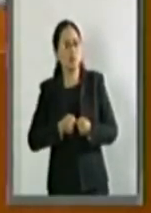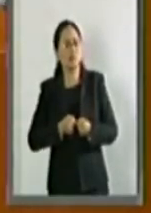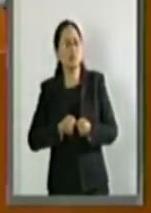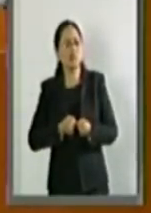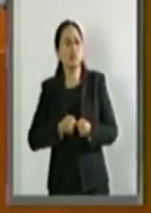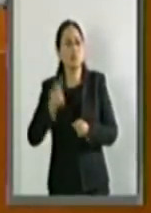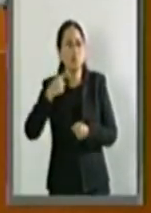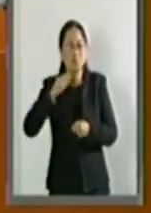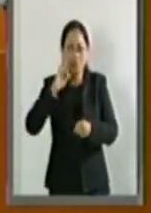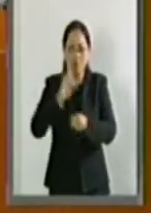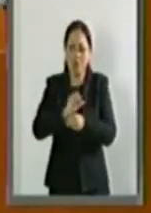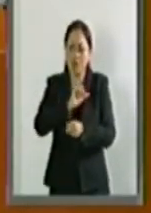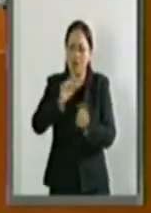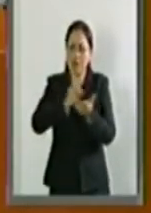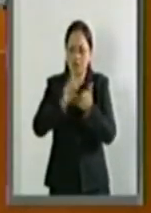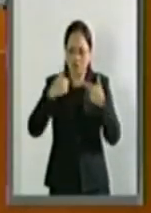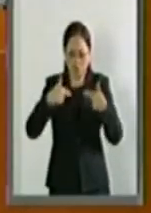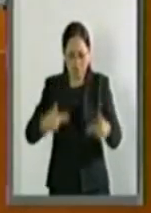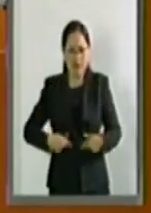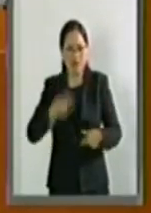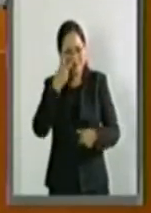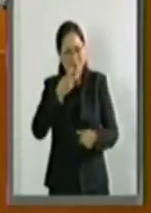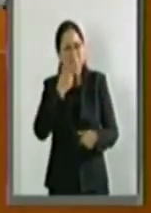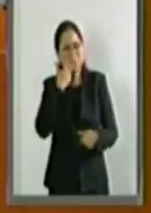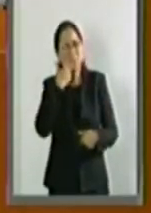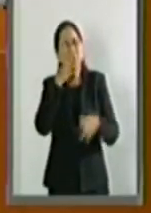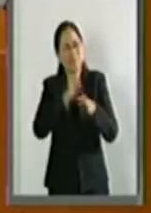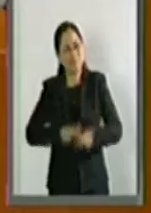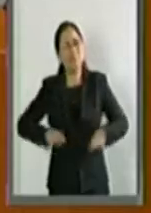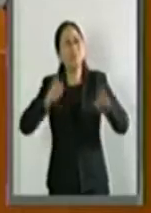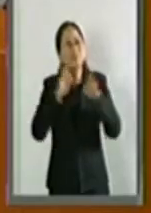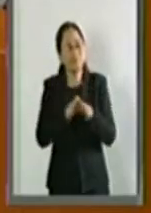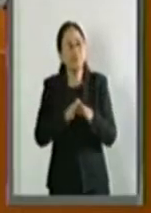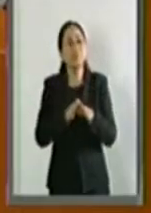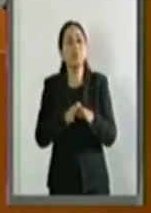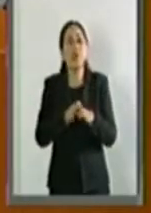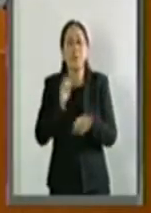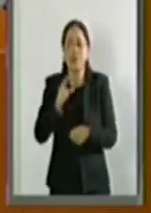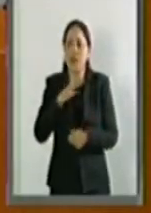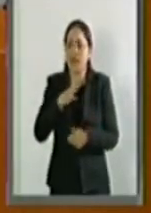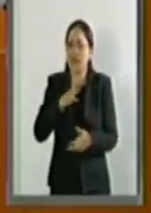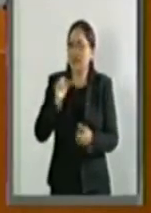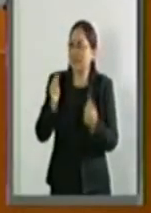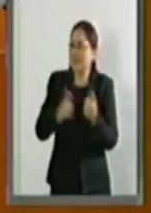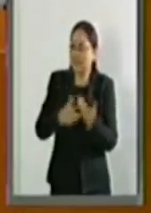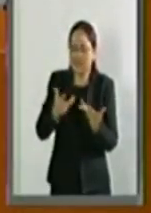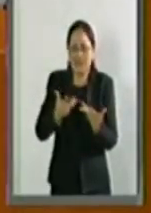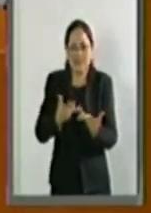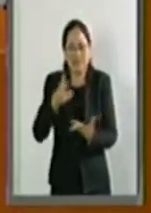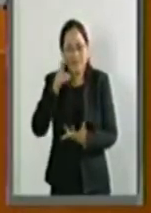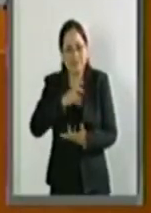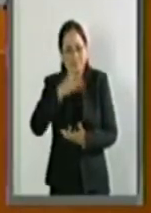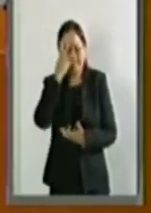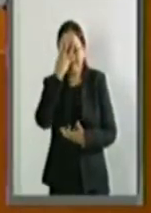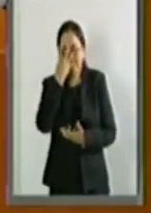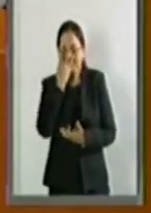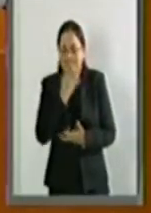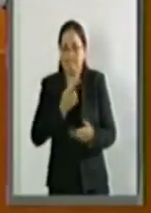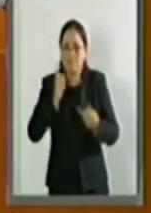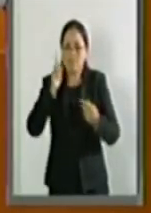por los derechos humanos vale la pena. Pero también me he encontrado historias desgarradoras de mujeres con